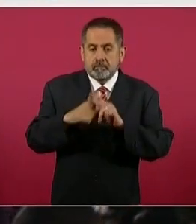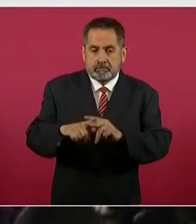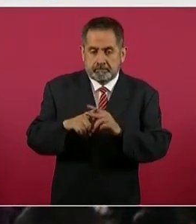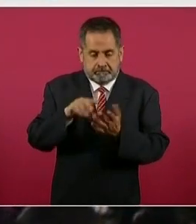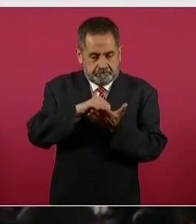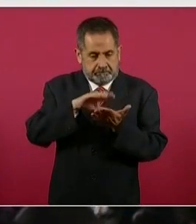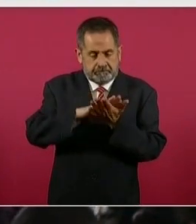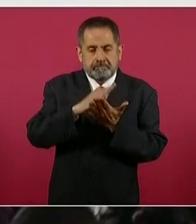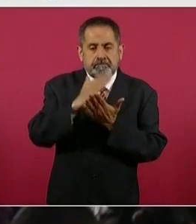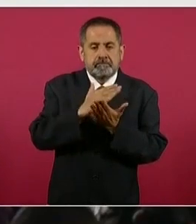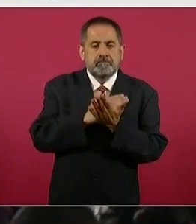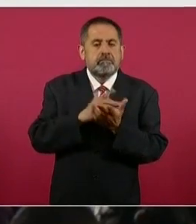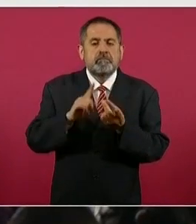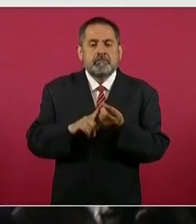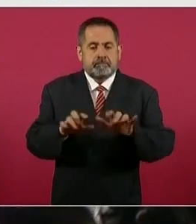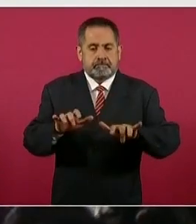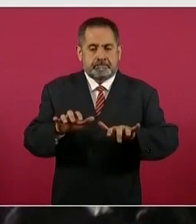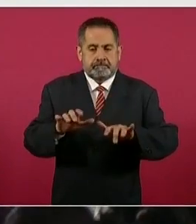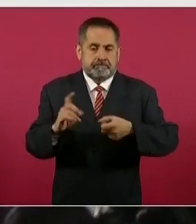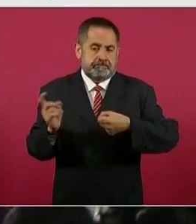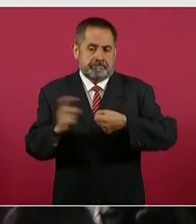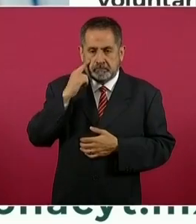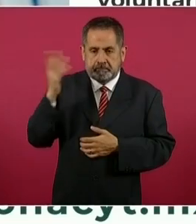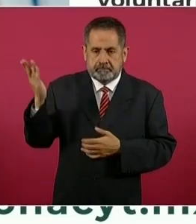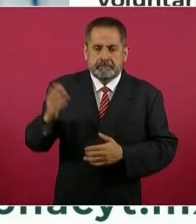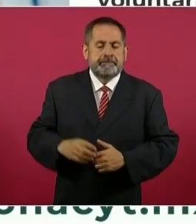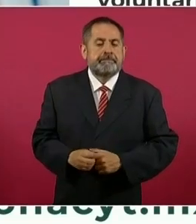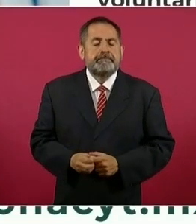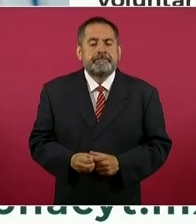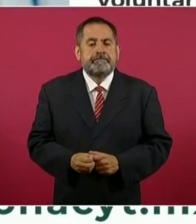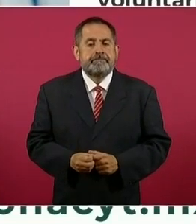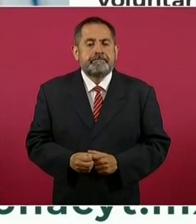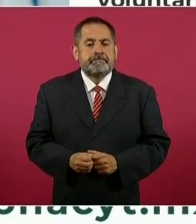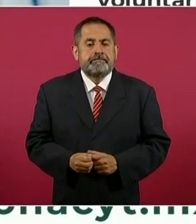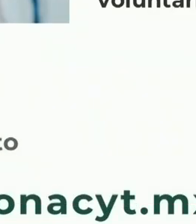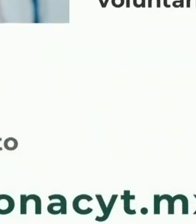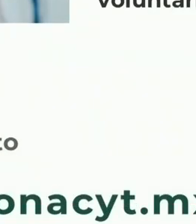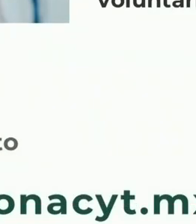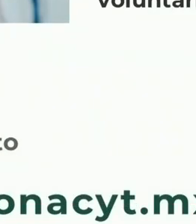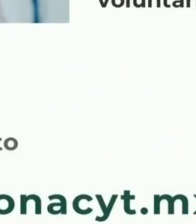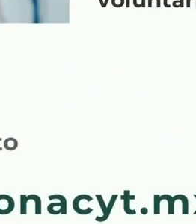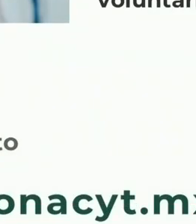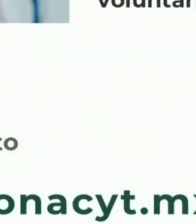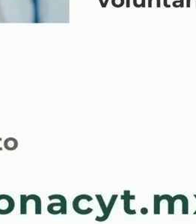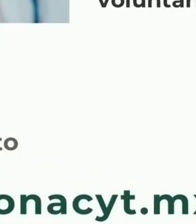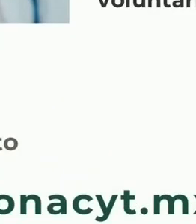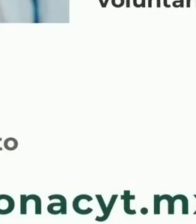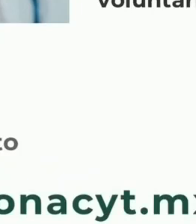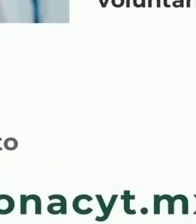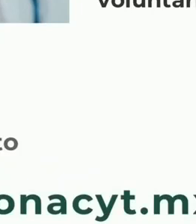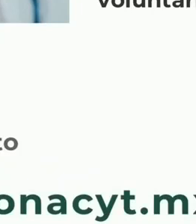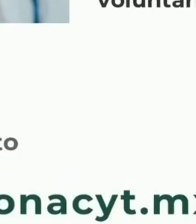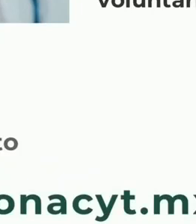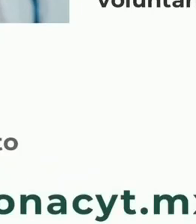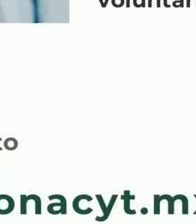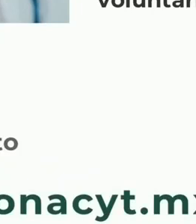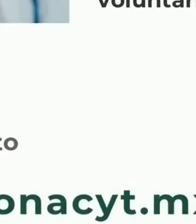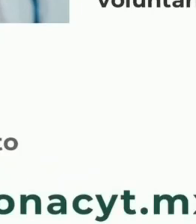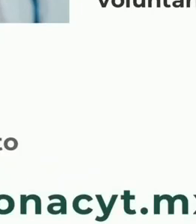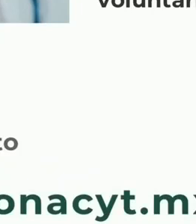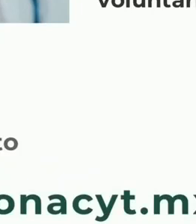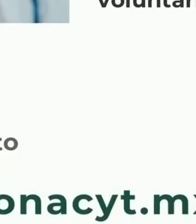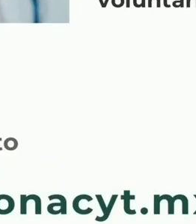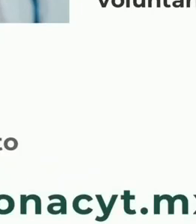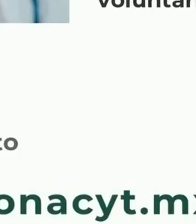registro en línea será el 29 de agosto. Se pueden registrar si ya tienen aproximadamente tres